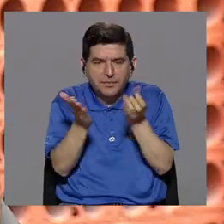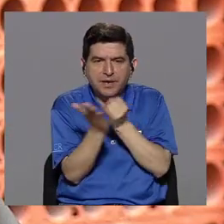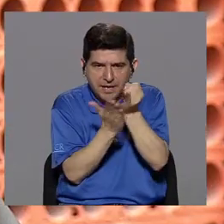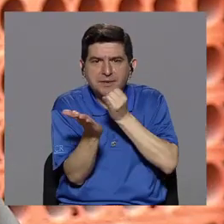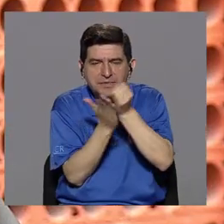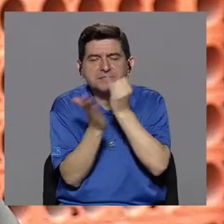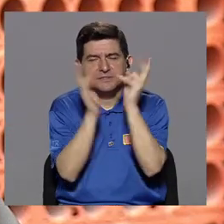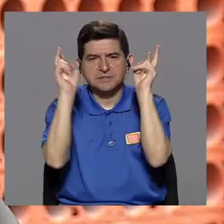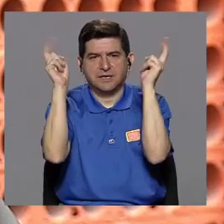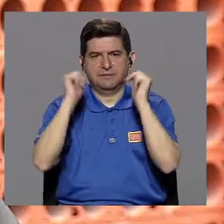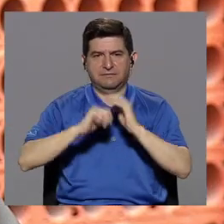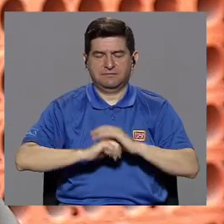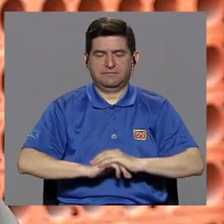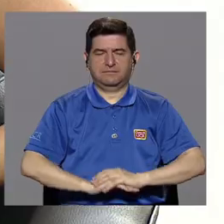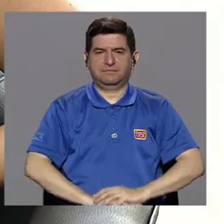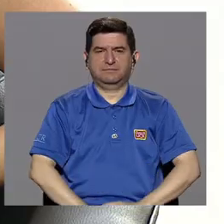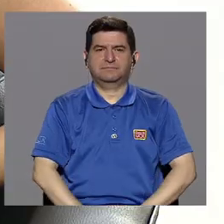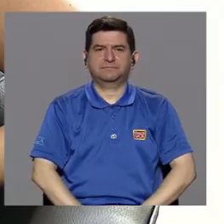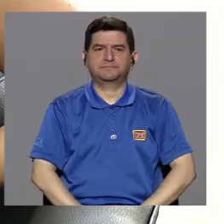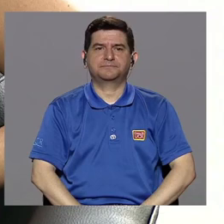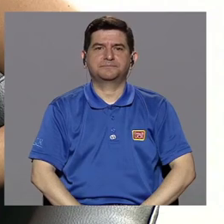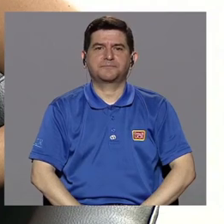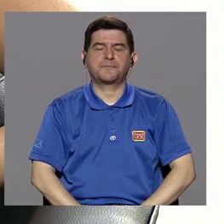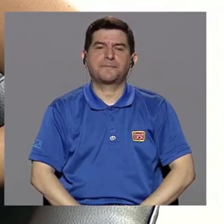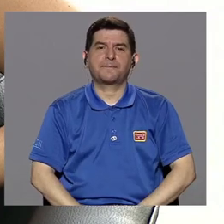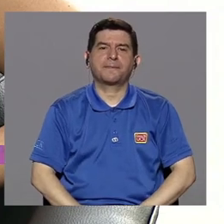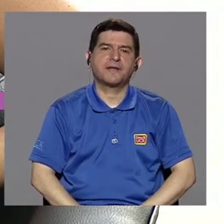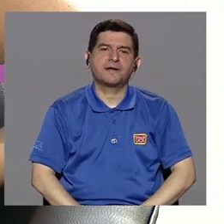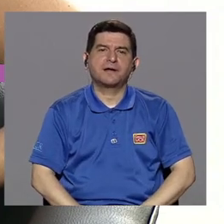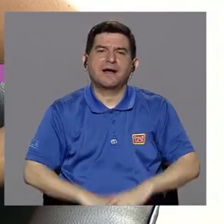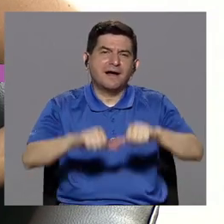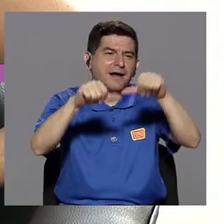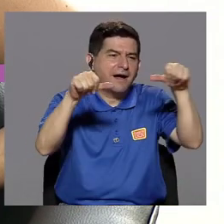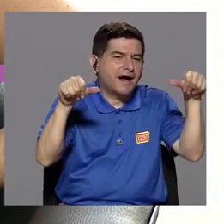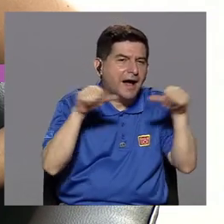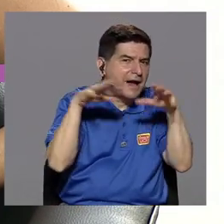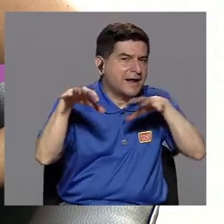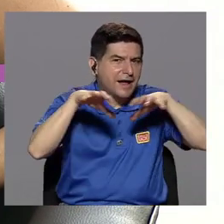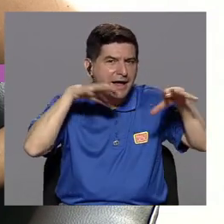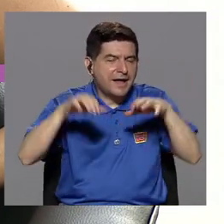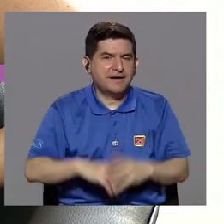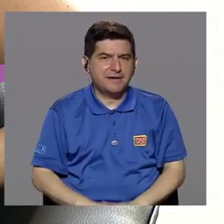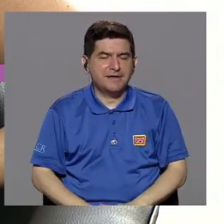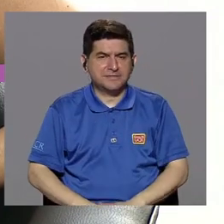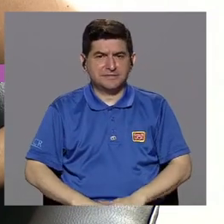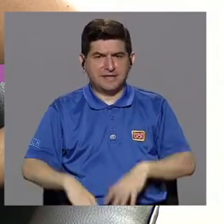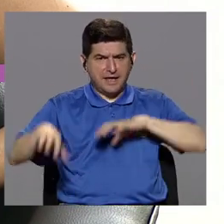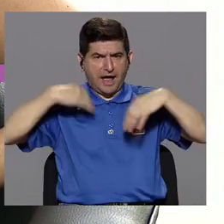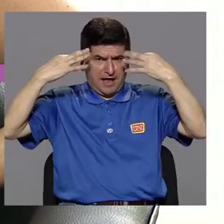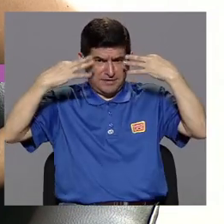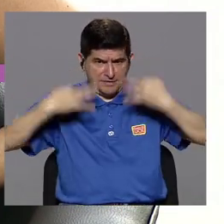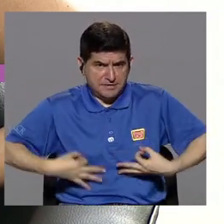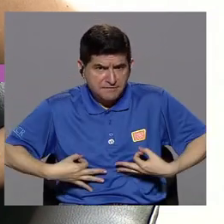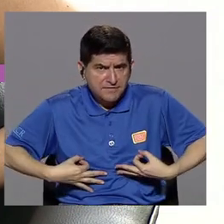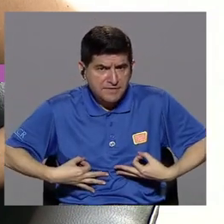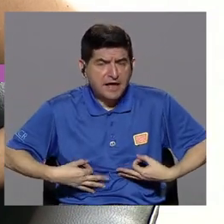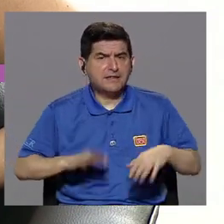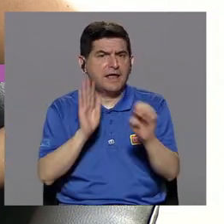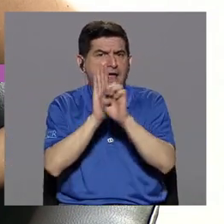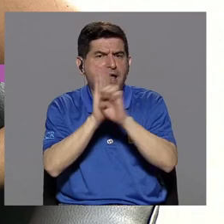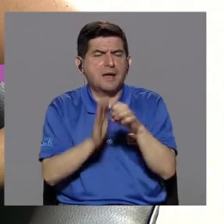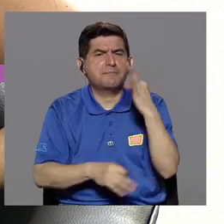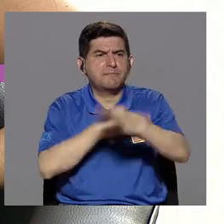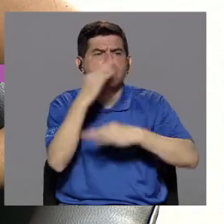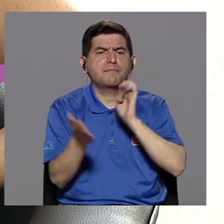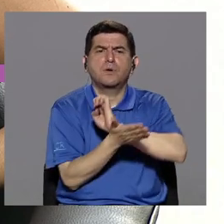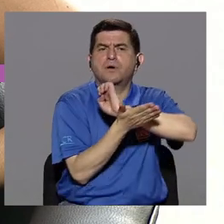investigue más el tema. Ahora, Gerardo, ¿hay áreas de acción de la actividad física? De la actividad física, por ejemplo,